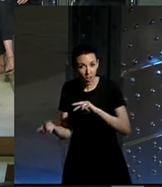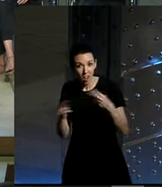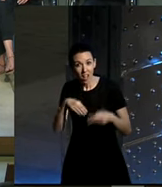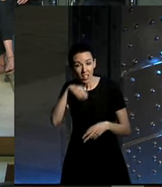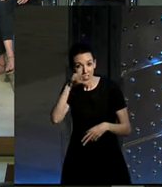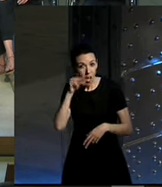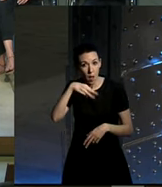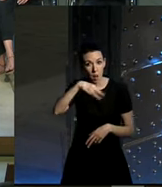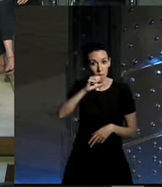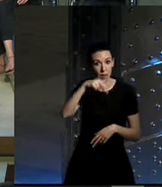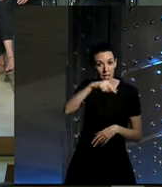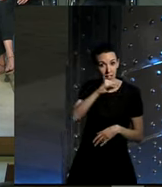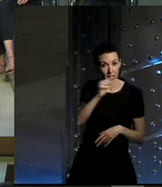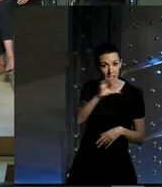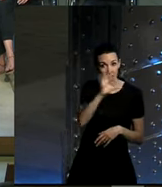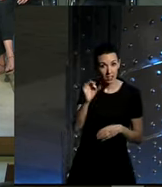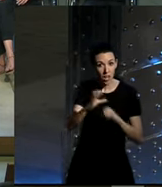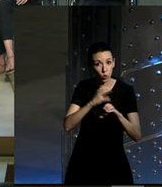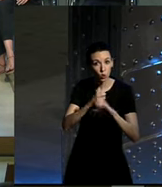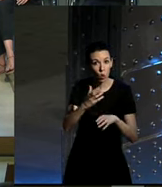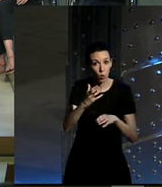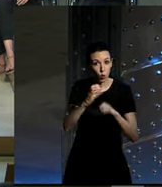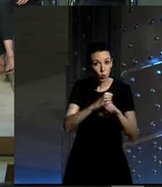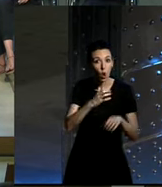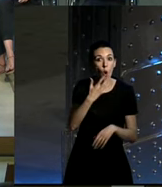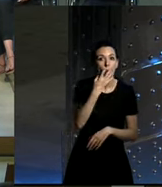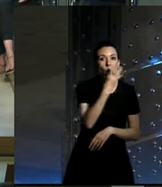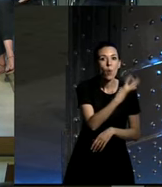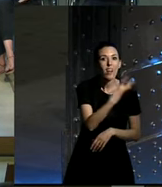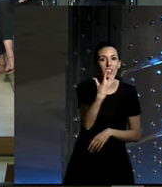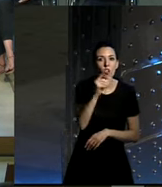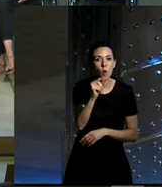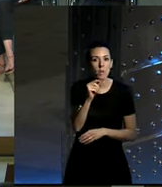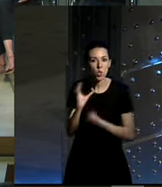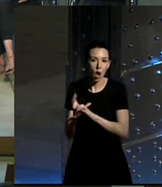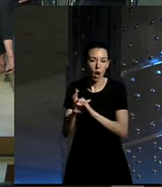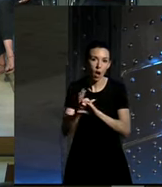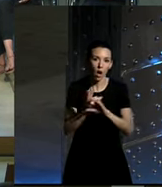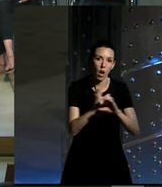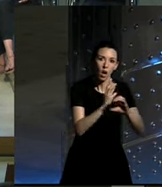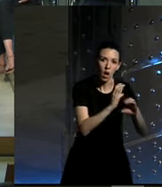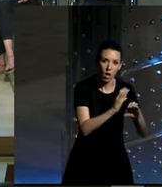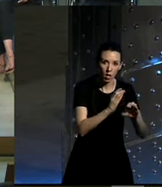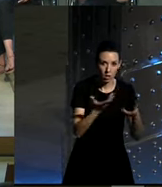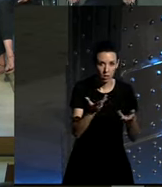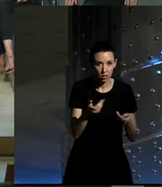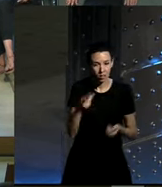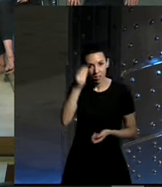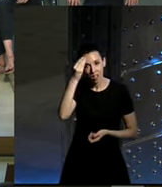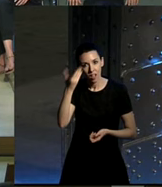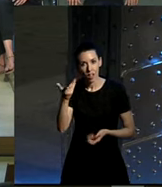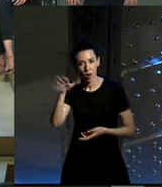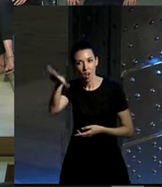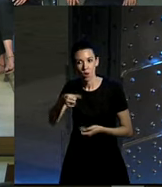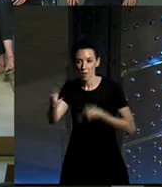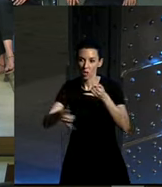-Benicasim que en coche son 10 minutos en autobús son 45 y dices la gente allí no tiene mentalidad de me voy a comprar una